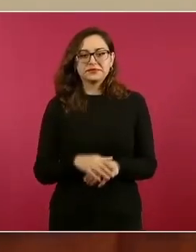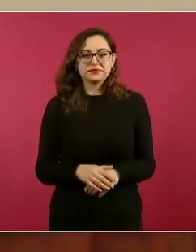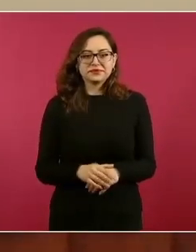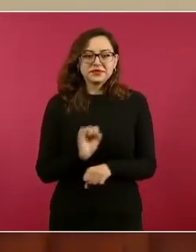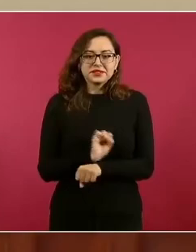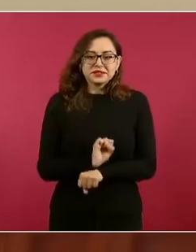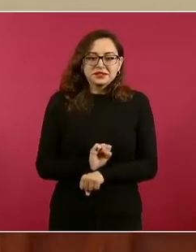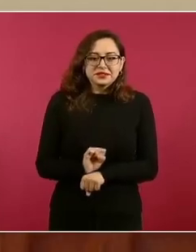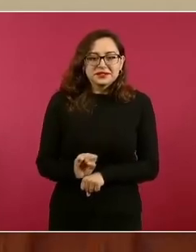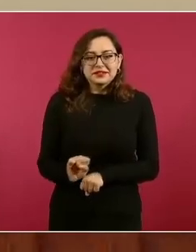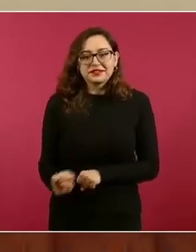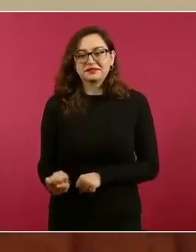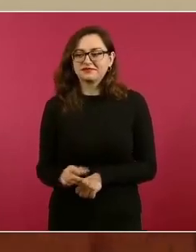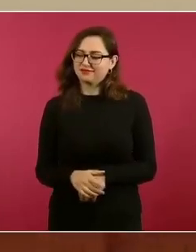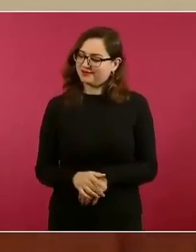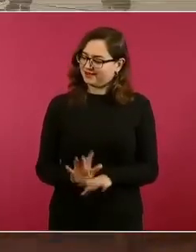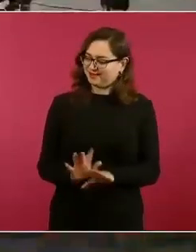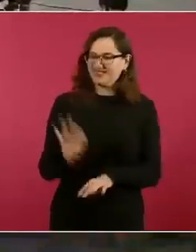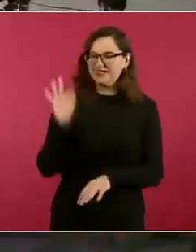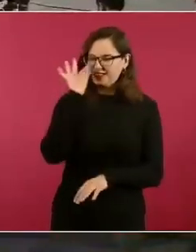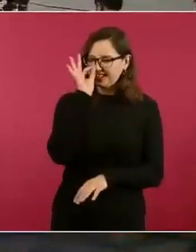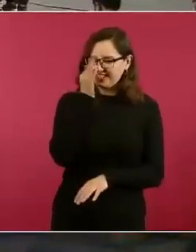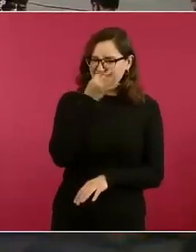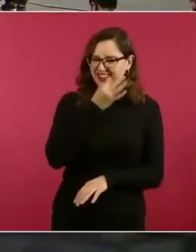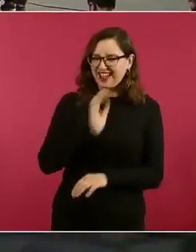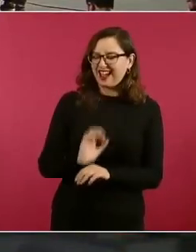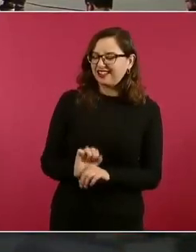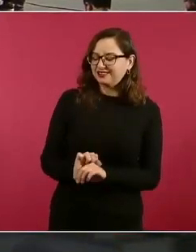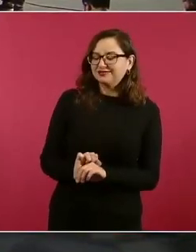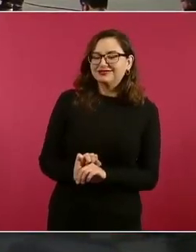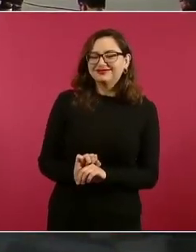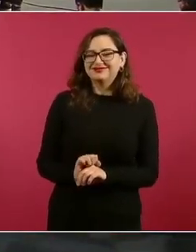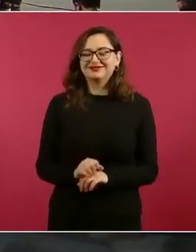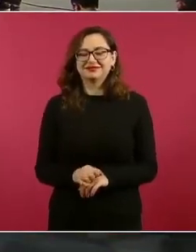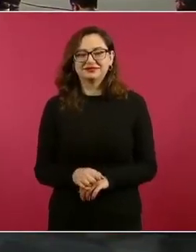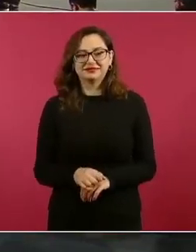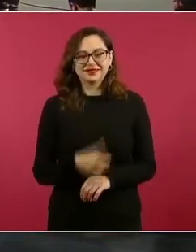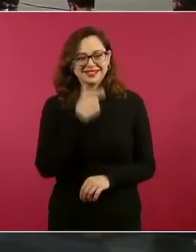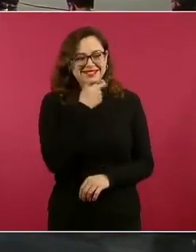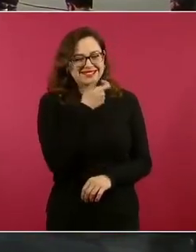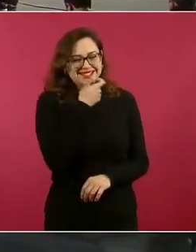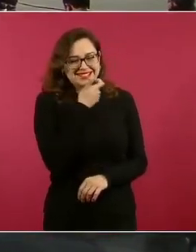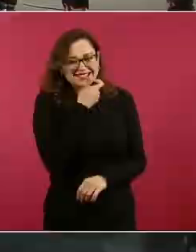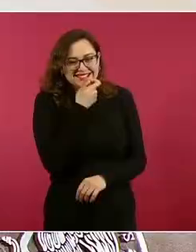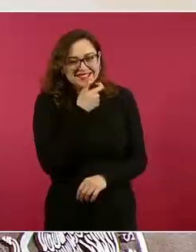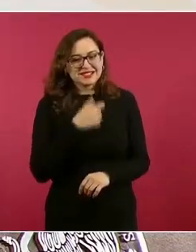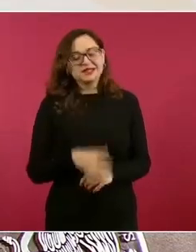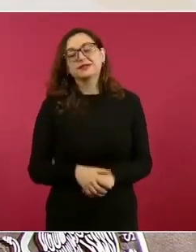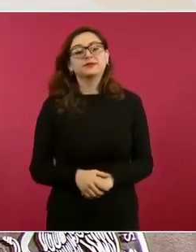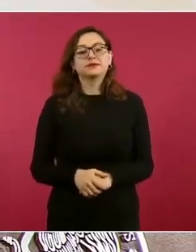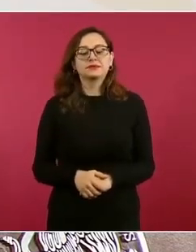pero cuando se puso el